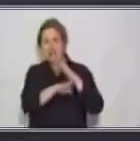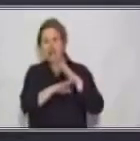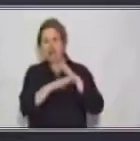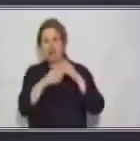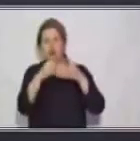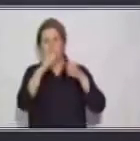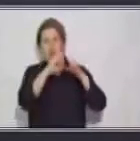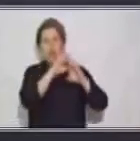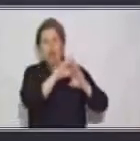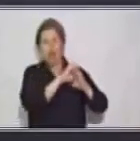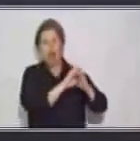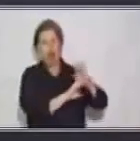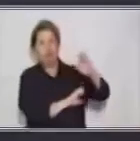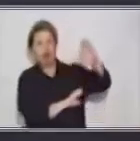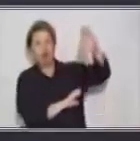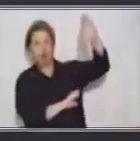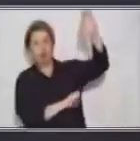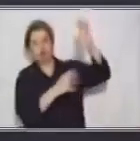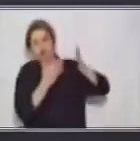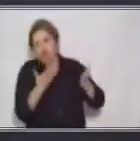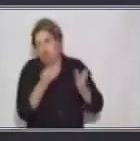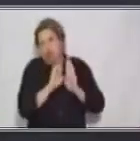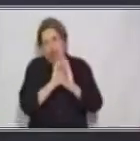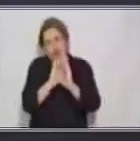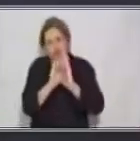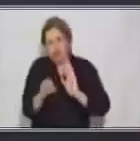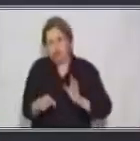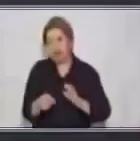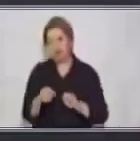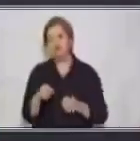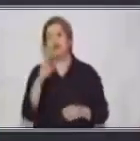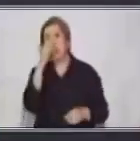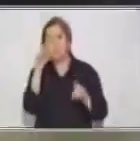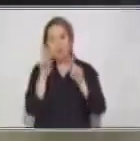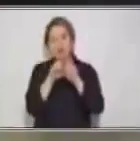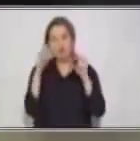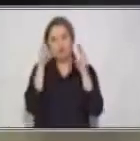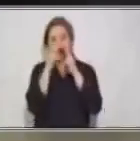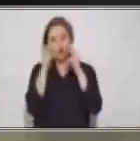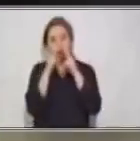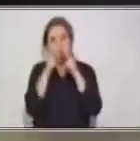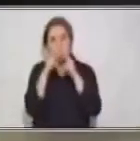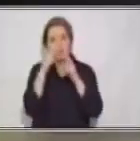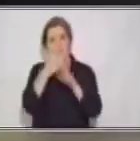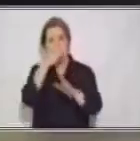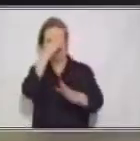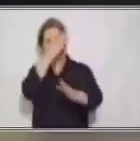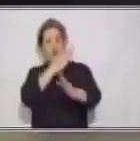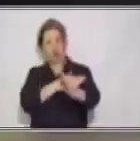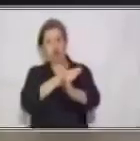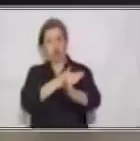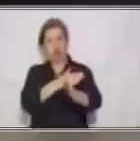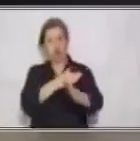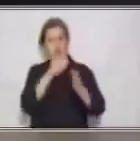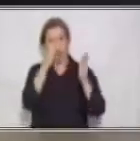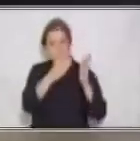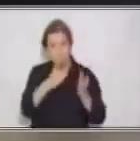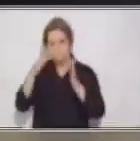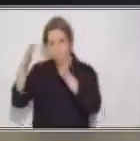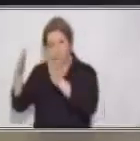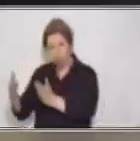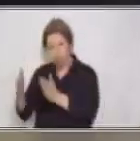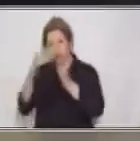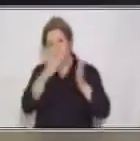Por ejemplo, vamos a ver algunas preposiciones de posición. La manzanita